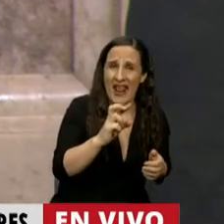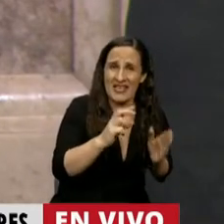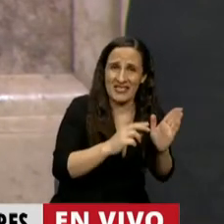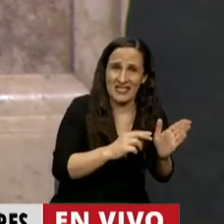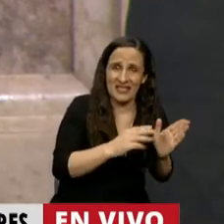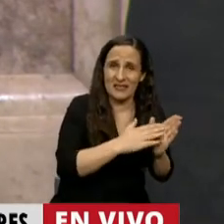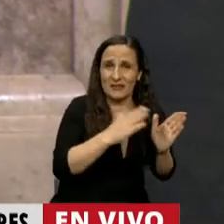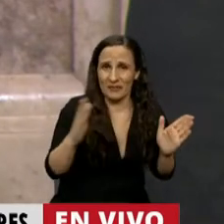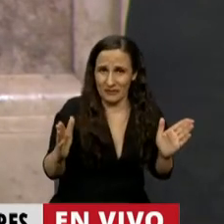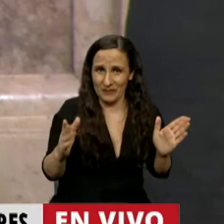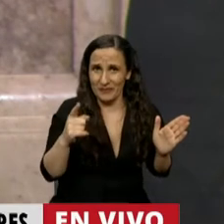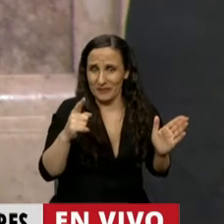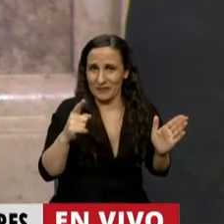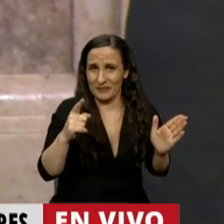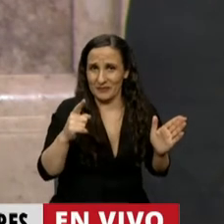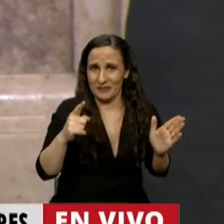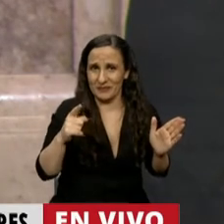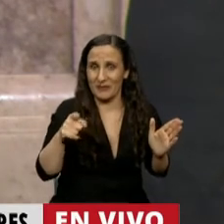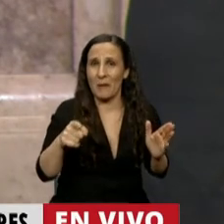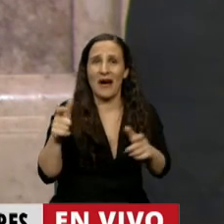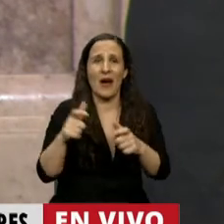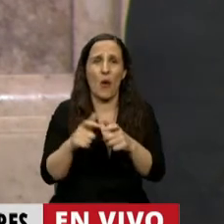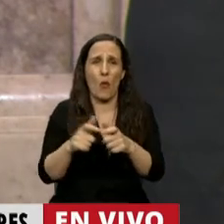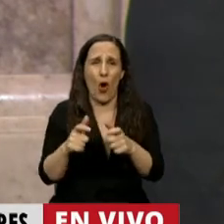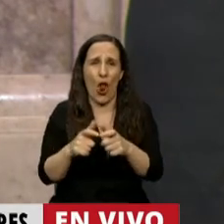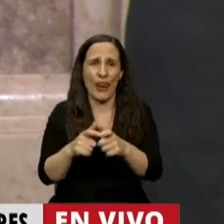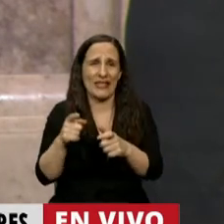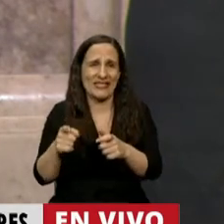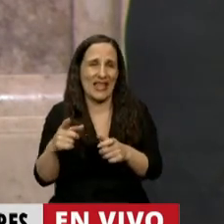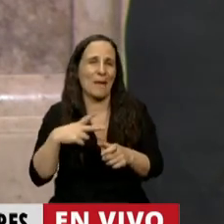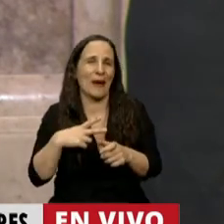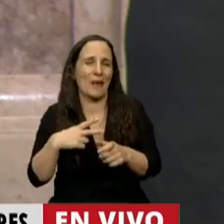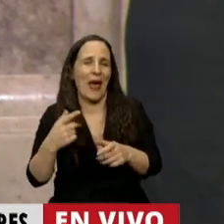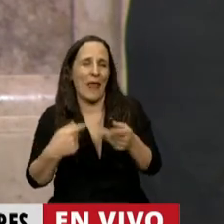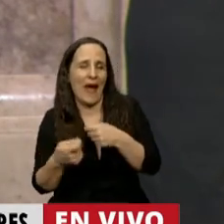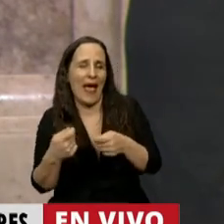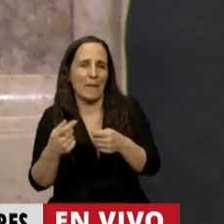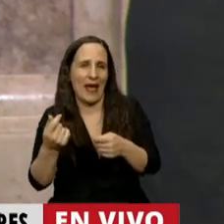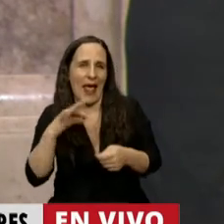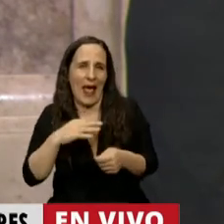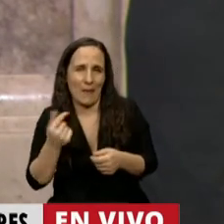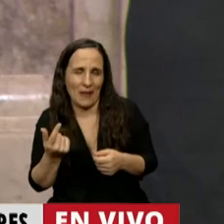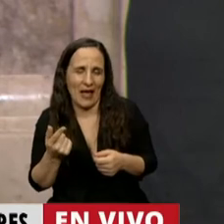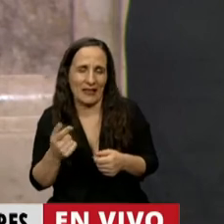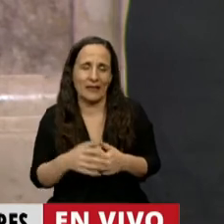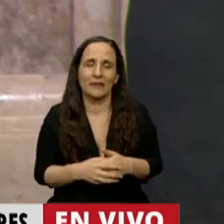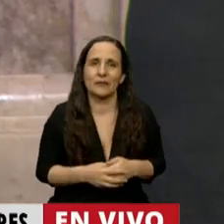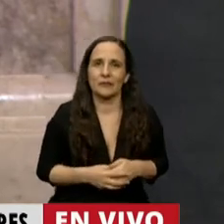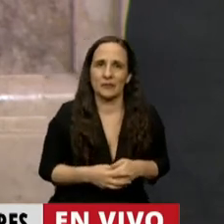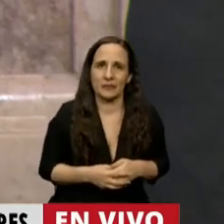oferta definitiva a los bonistas, a los especuladores privados. Después también los llenaron de plata